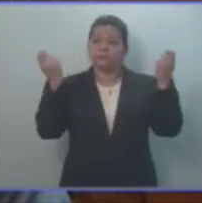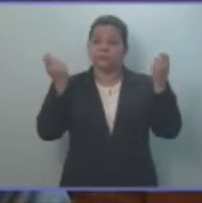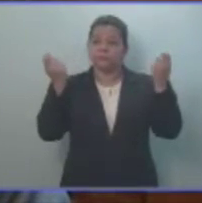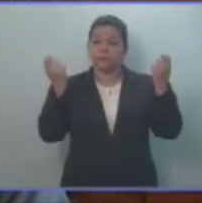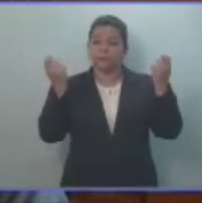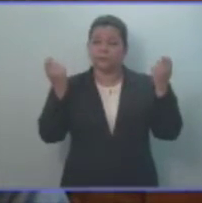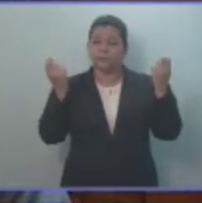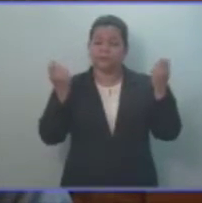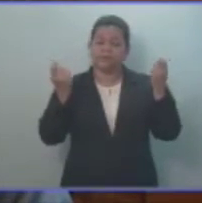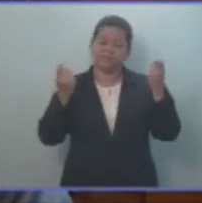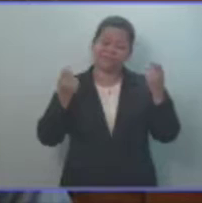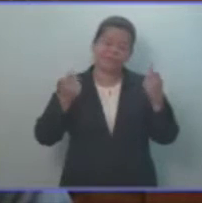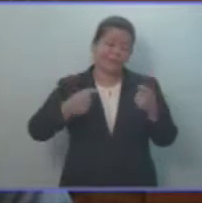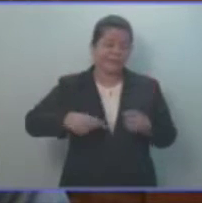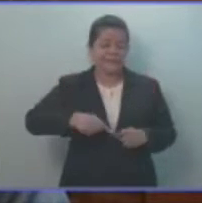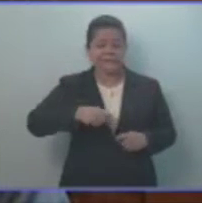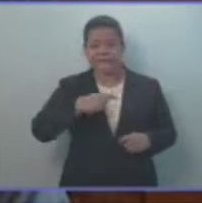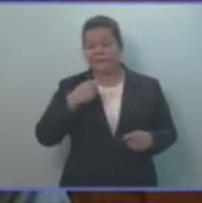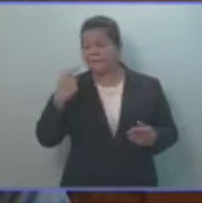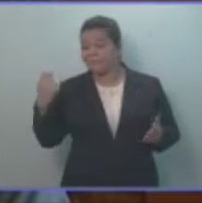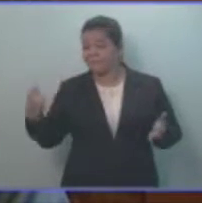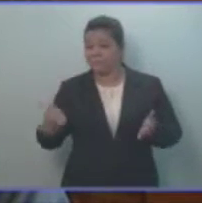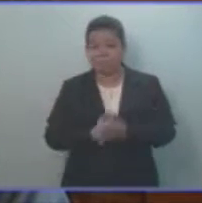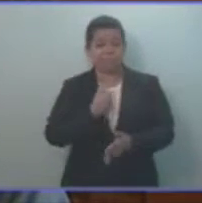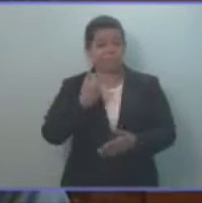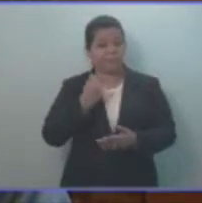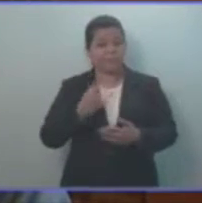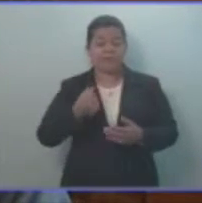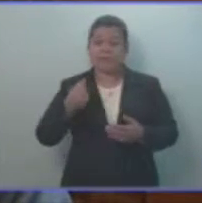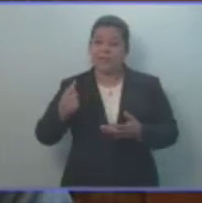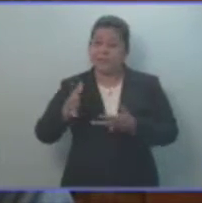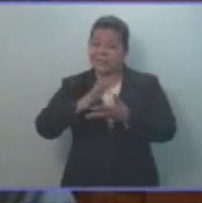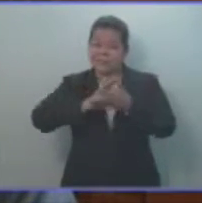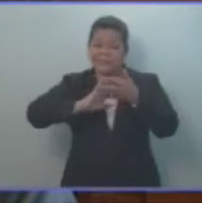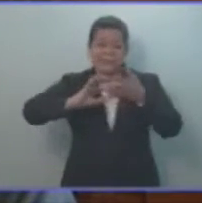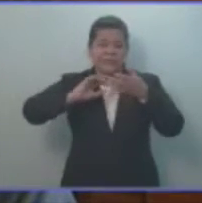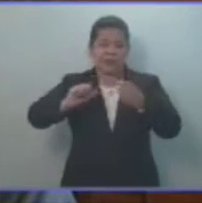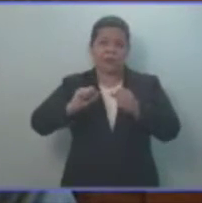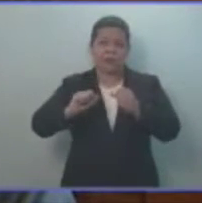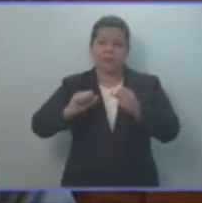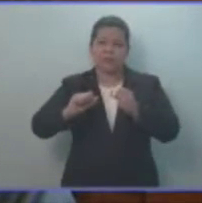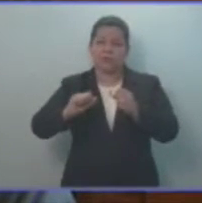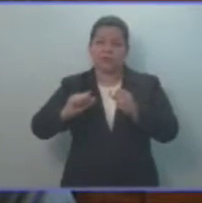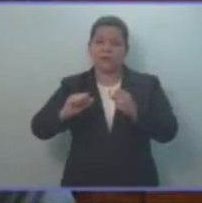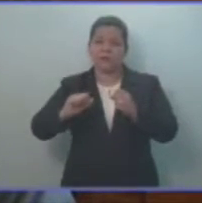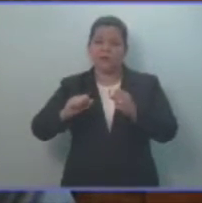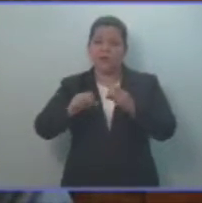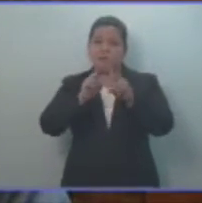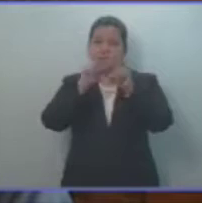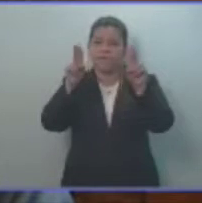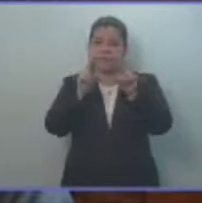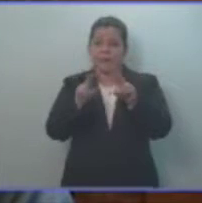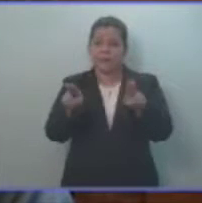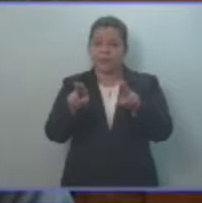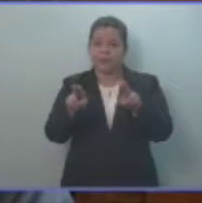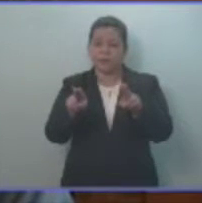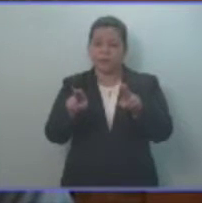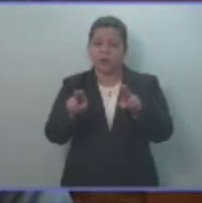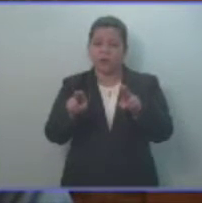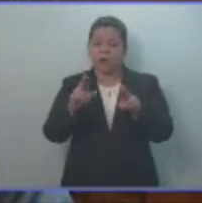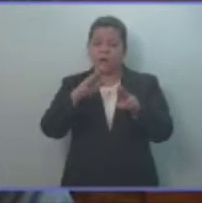fatídico y trágico atentado a la Federación Nacional de